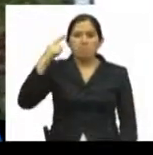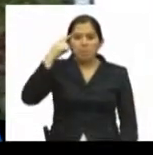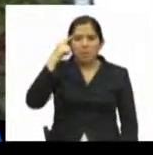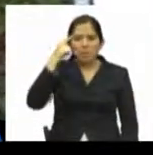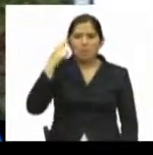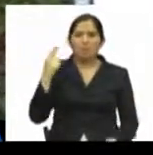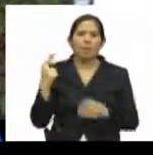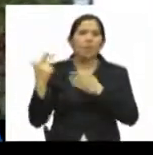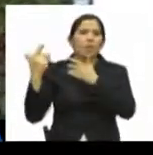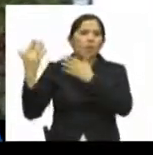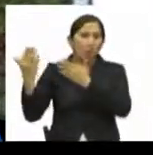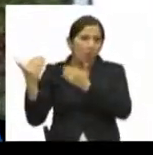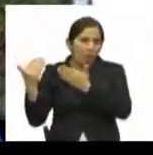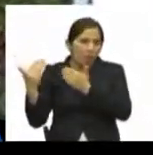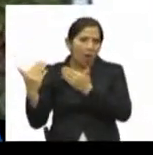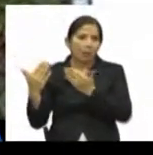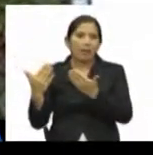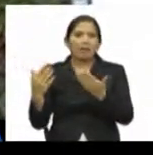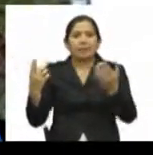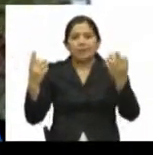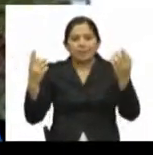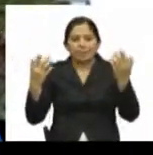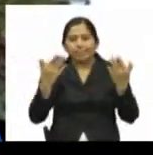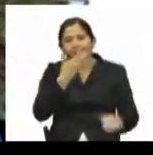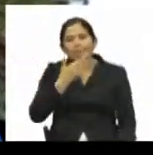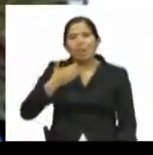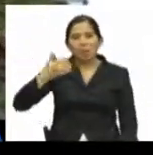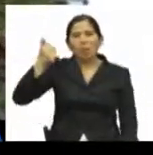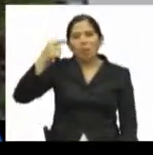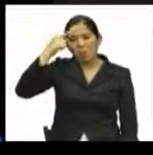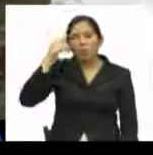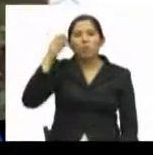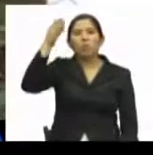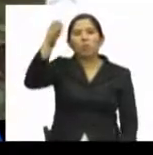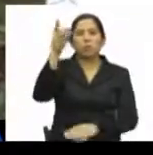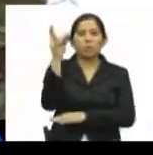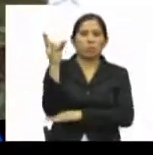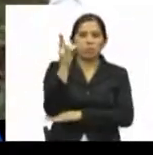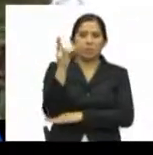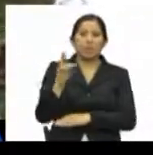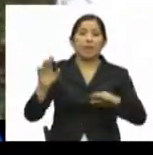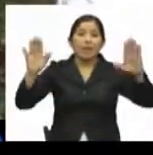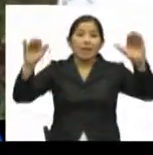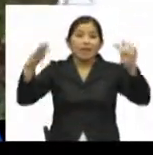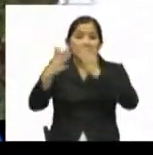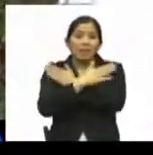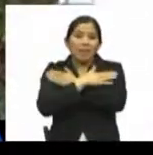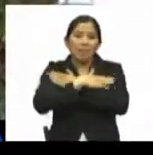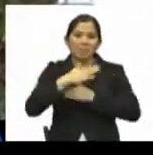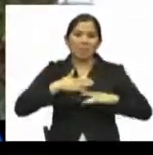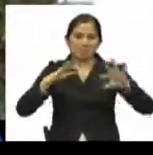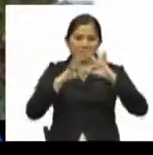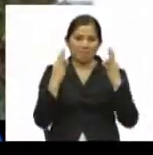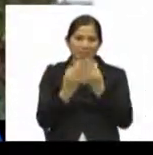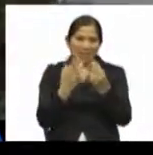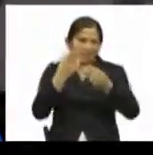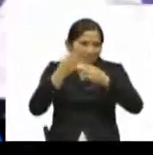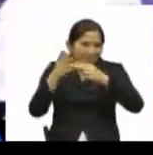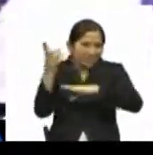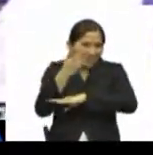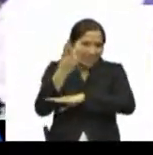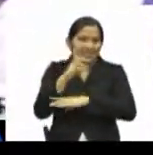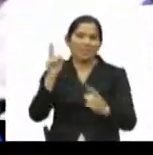que salga lo mejor para el futuro de nuestro país. Y saludos a toda la familia y ya nos vemos en unos días.